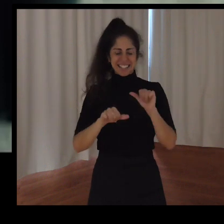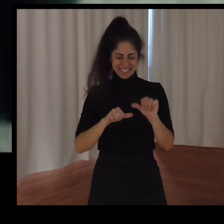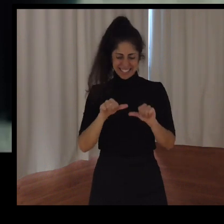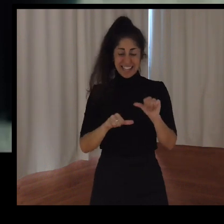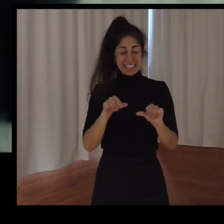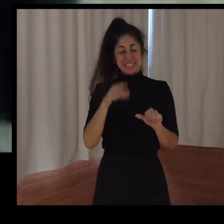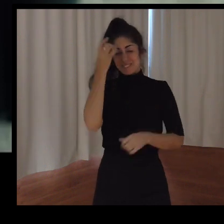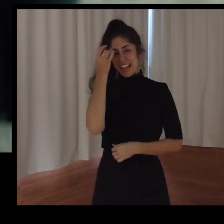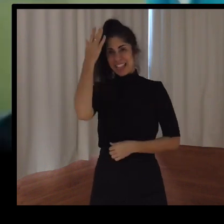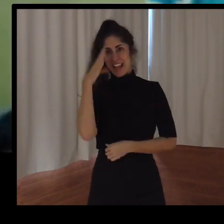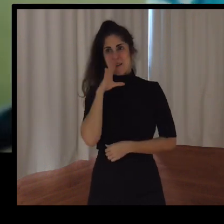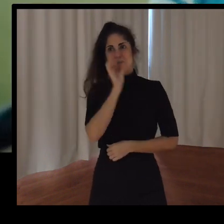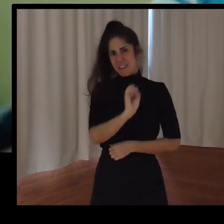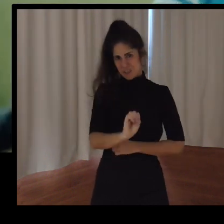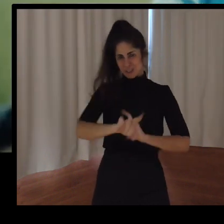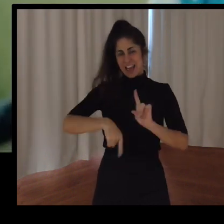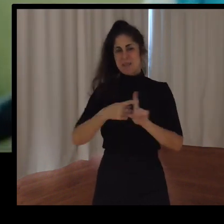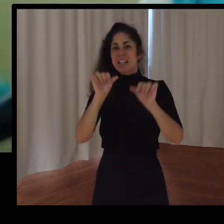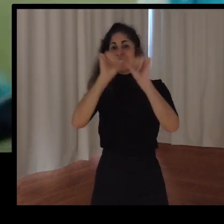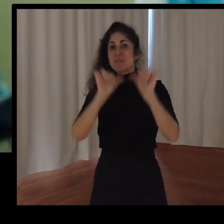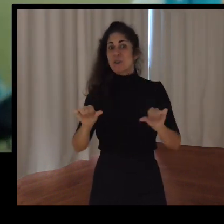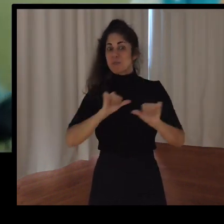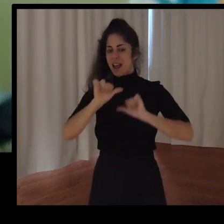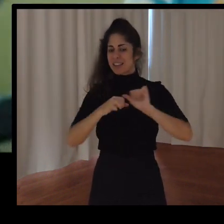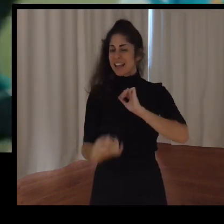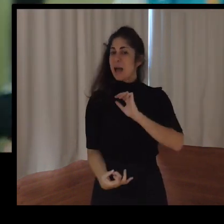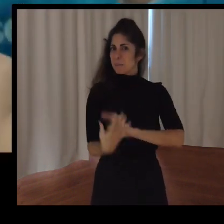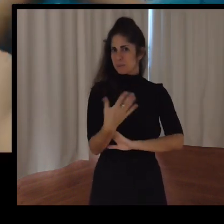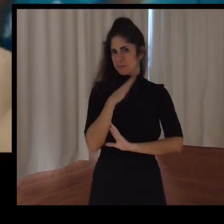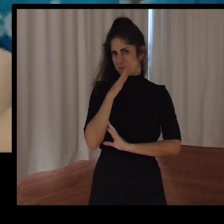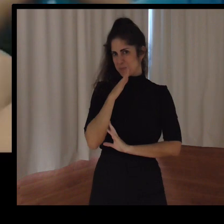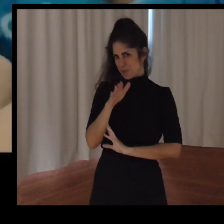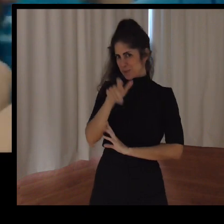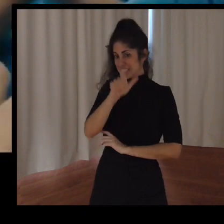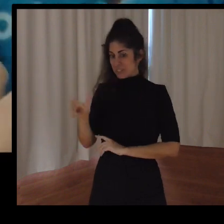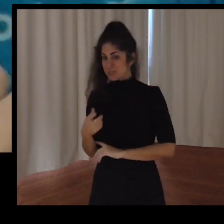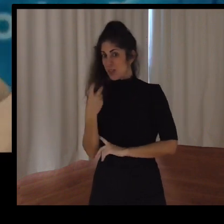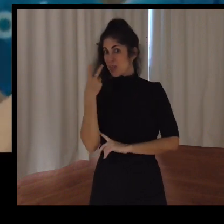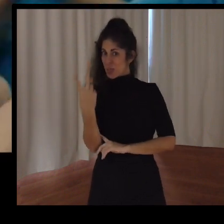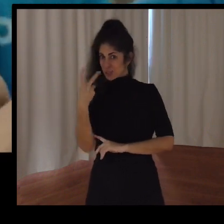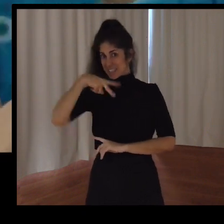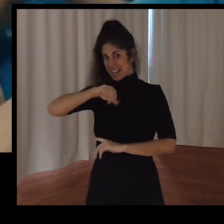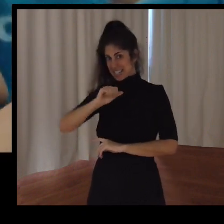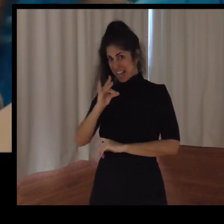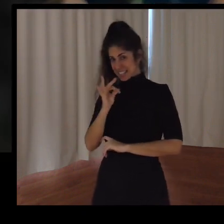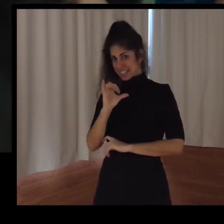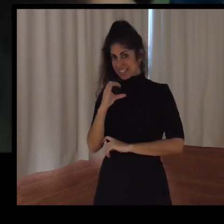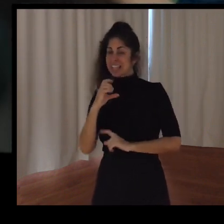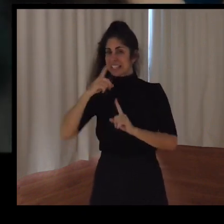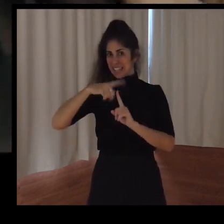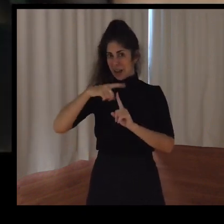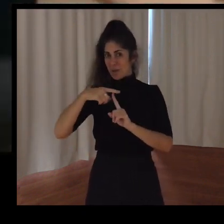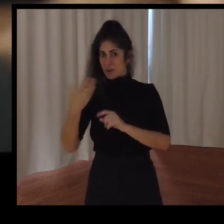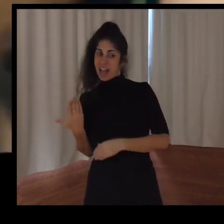más como nació, ¿no? Por la iniciativa de dos chicos del Nasti de Tarragona, que fueron a ver a Tebas. Y aquí